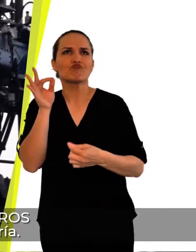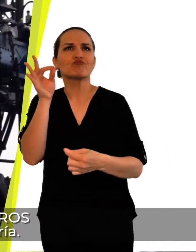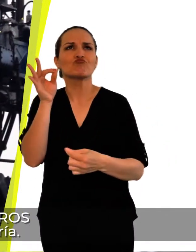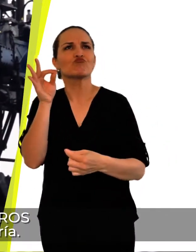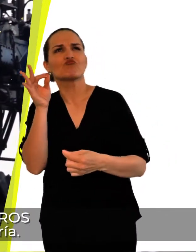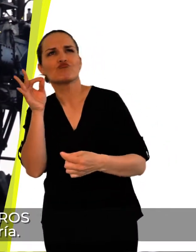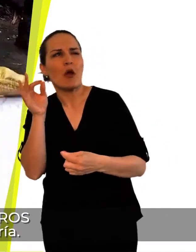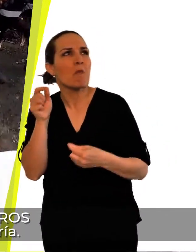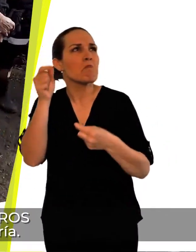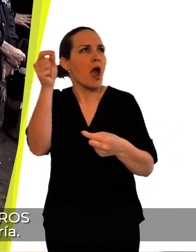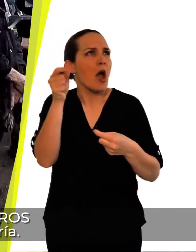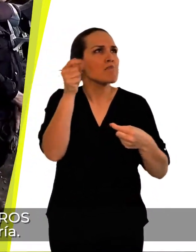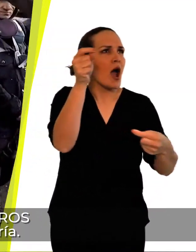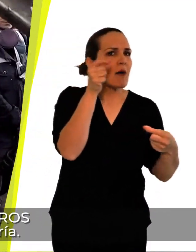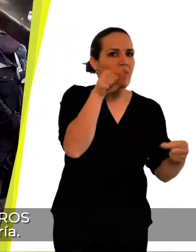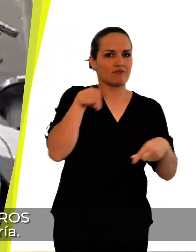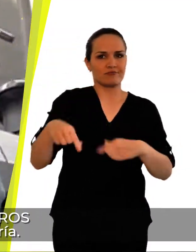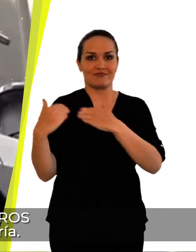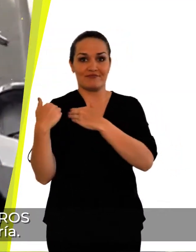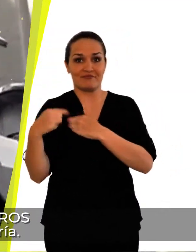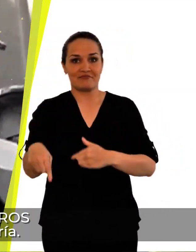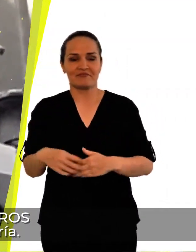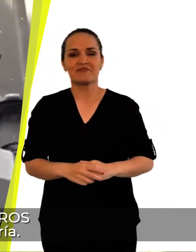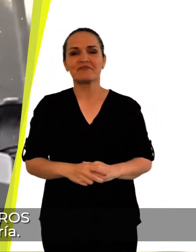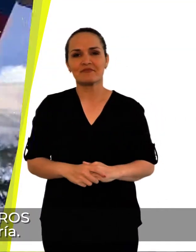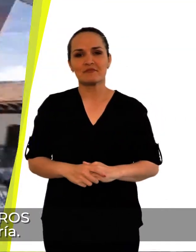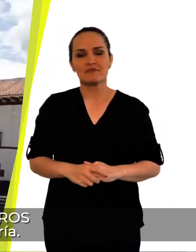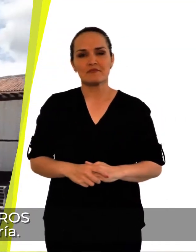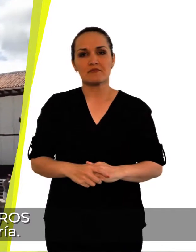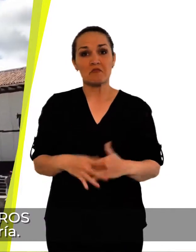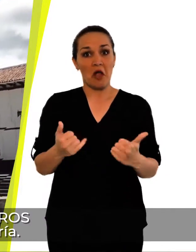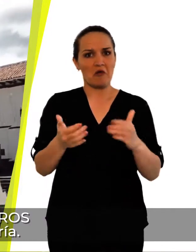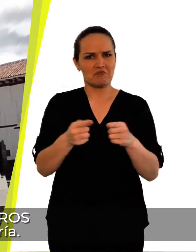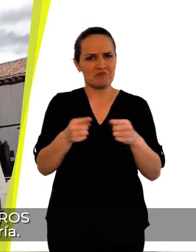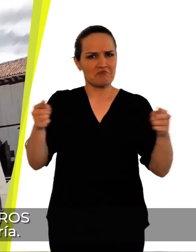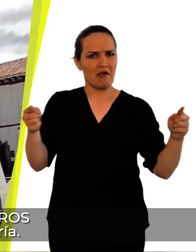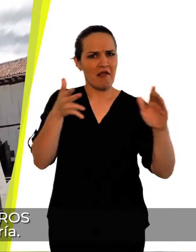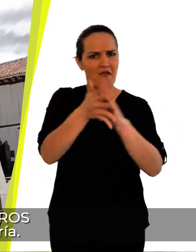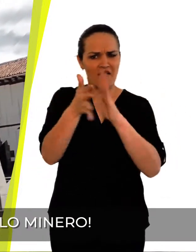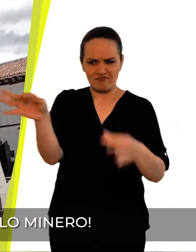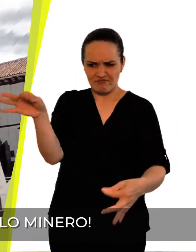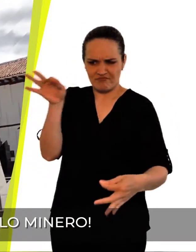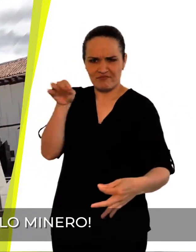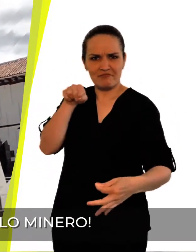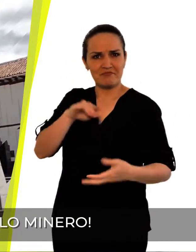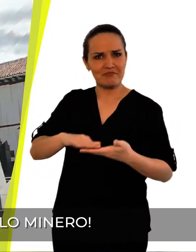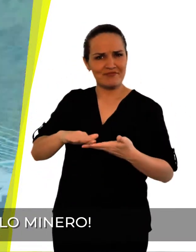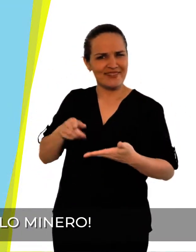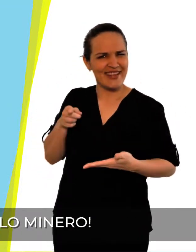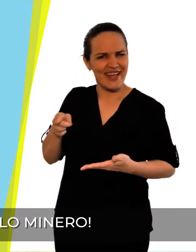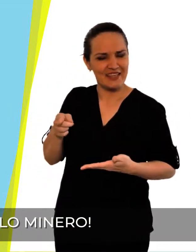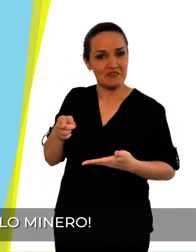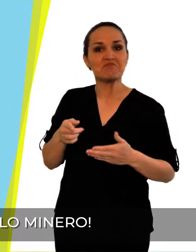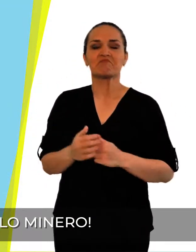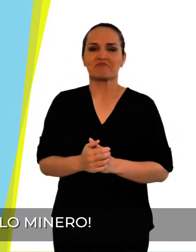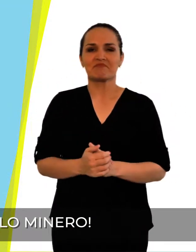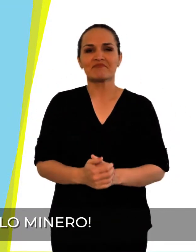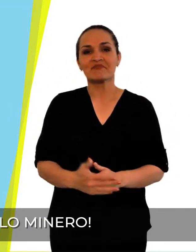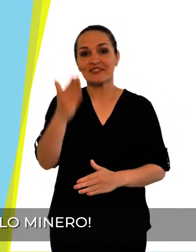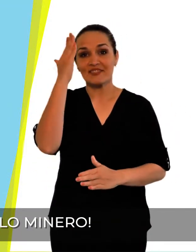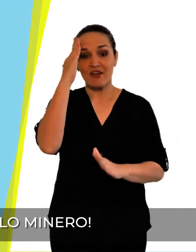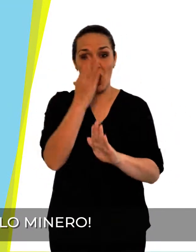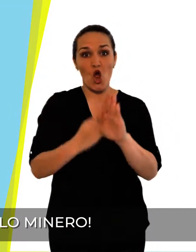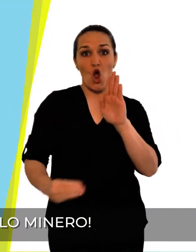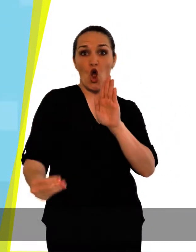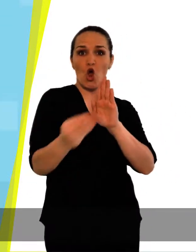colombiano que otorga los títulos mineros necesarios para hacer minería. Hablemos un poco más sobre el